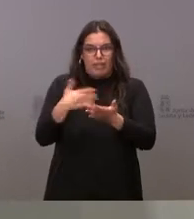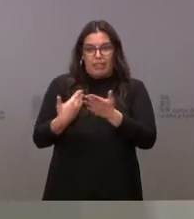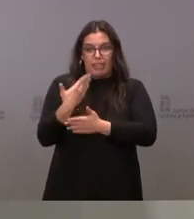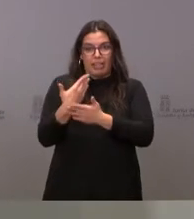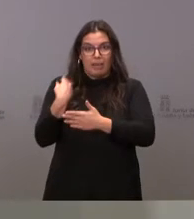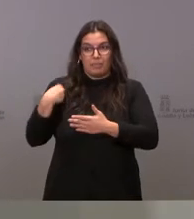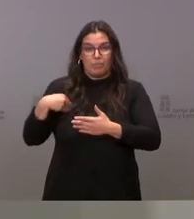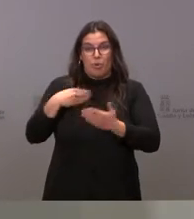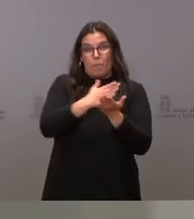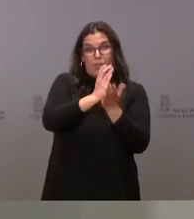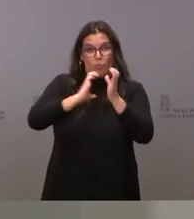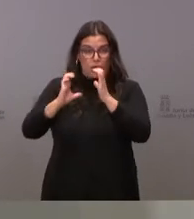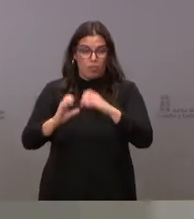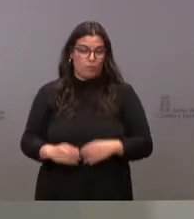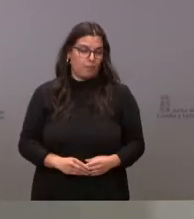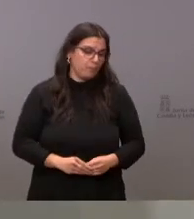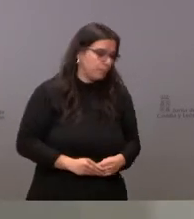través de distintos medios de comunicación.